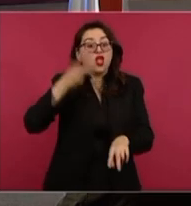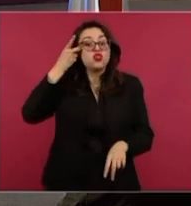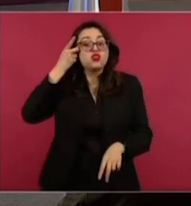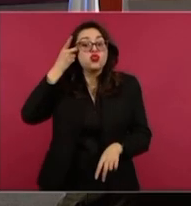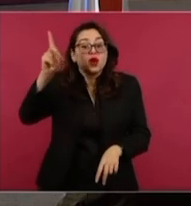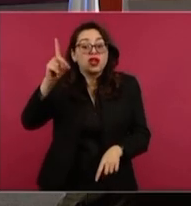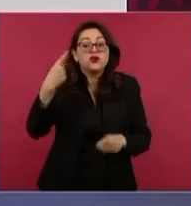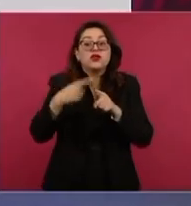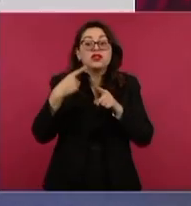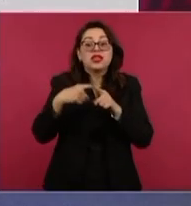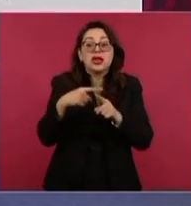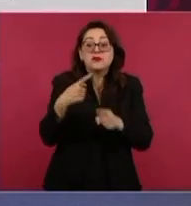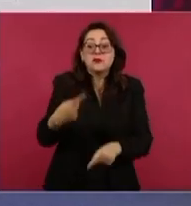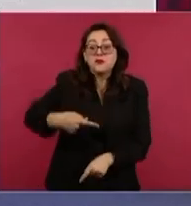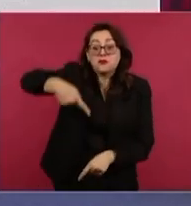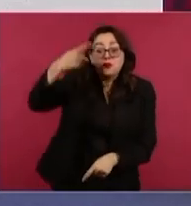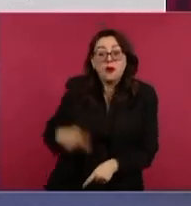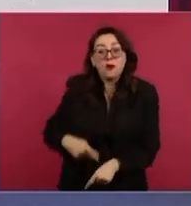Ya no hay que abrir